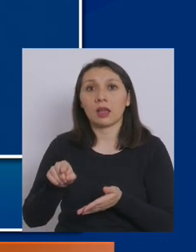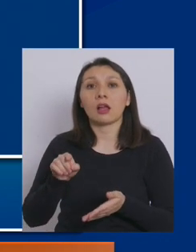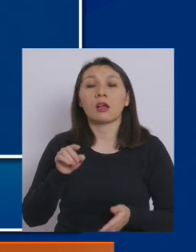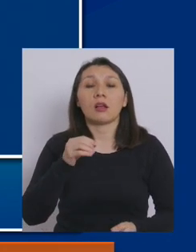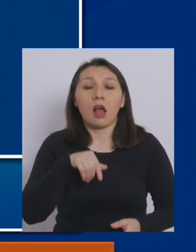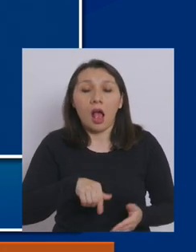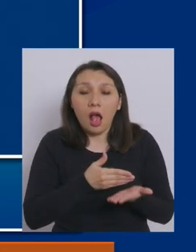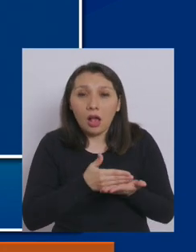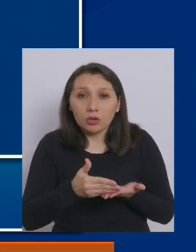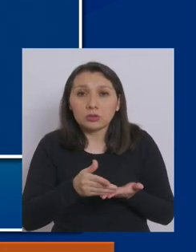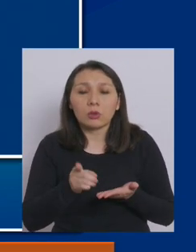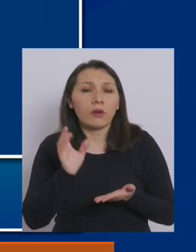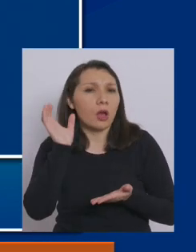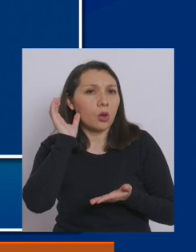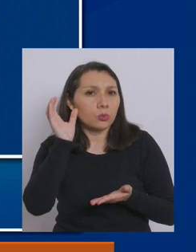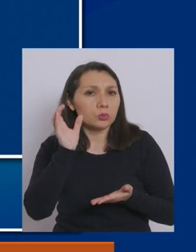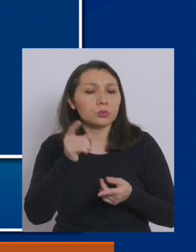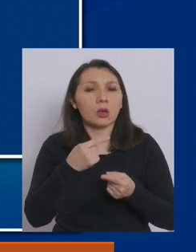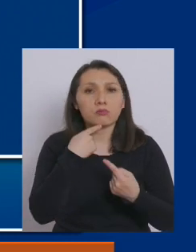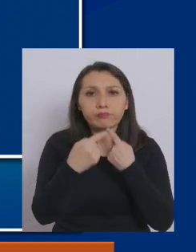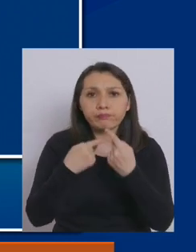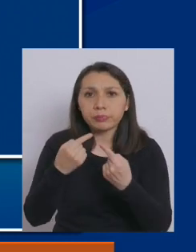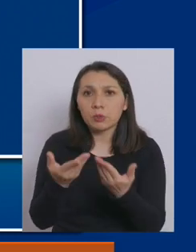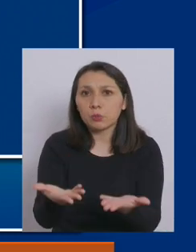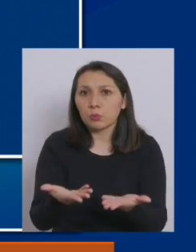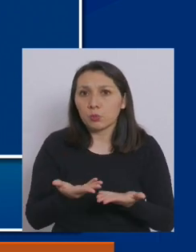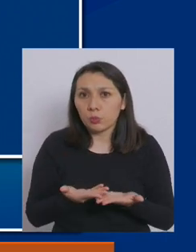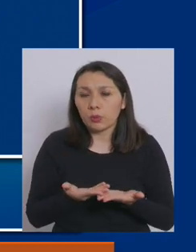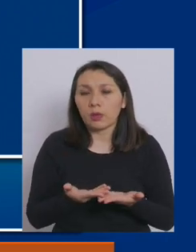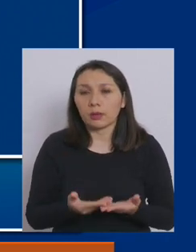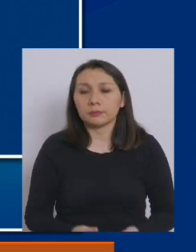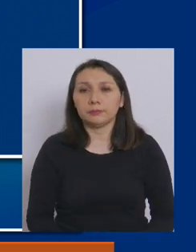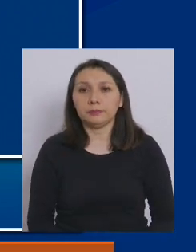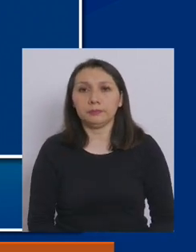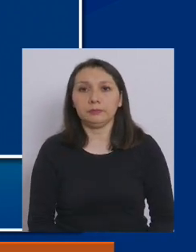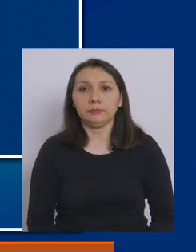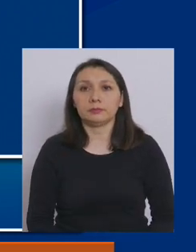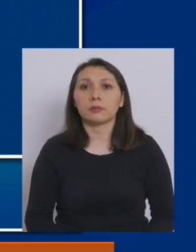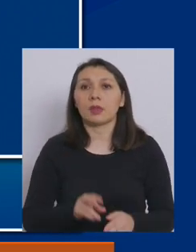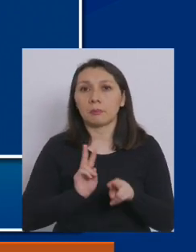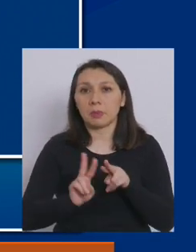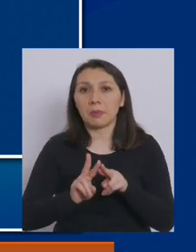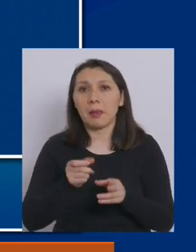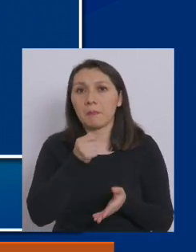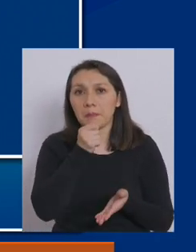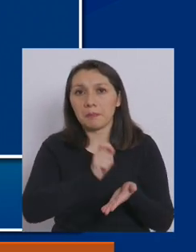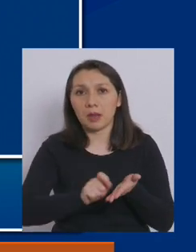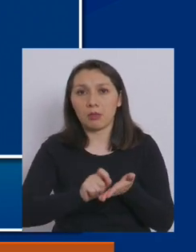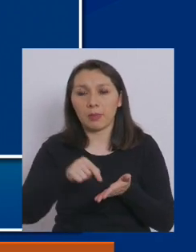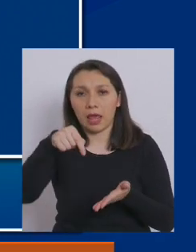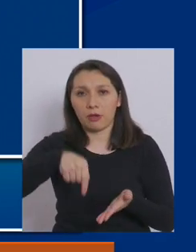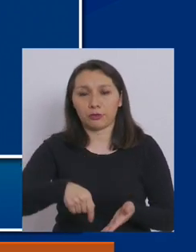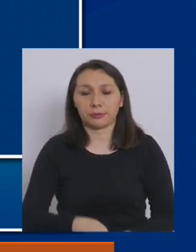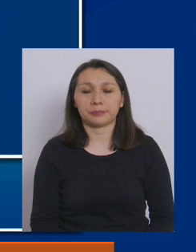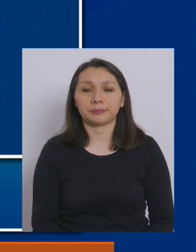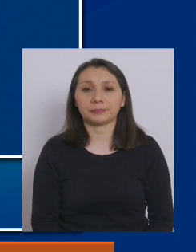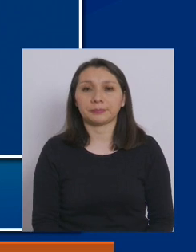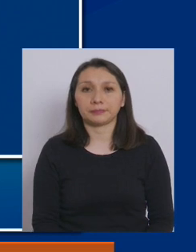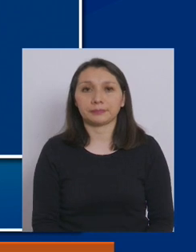A continuación, escuchamos las preguntas que nos han preparado los periodistas para el día de hoy.